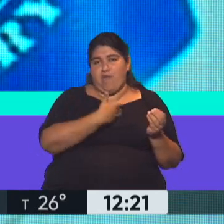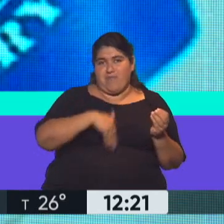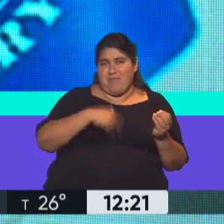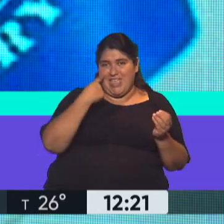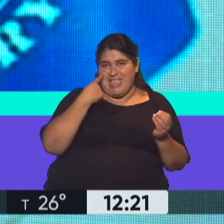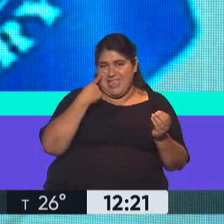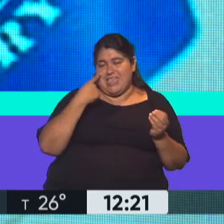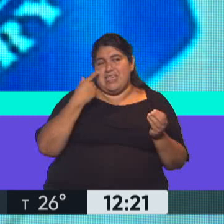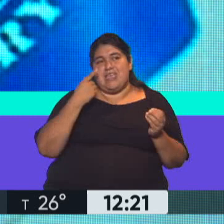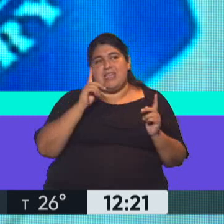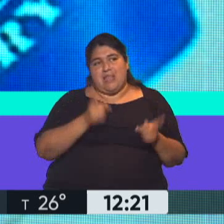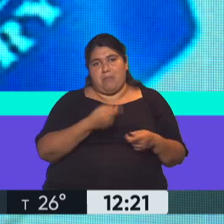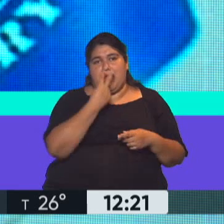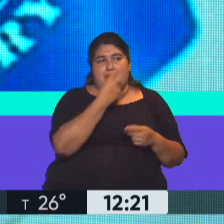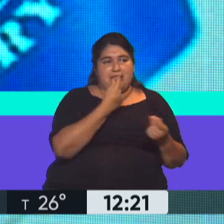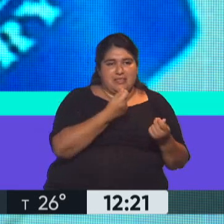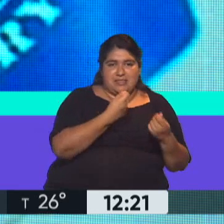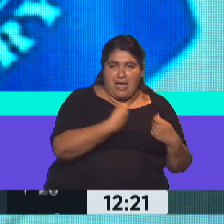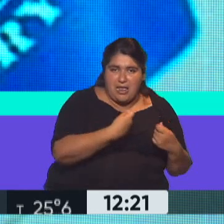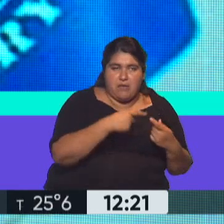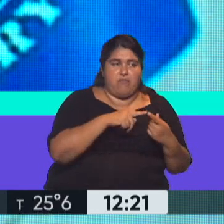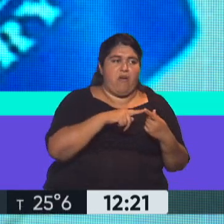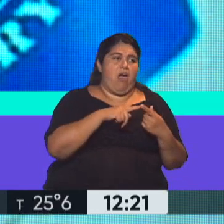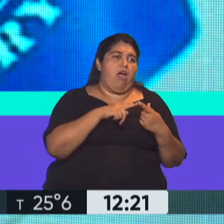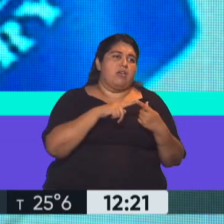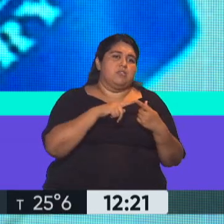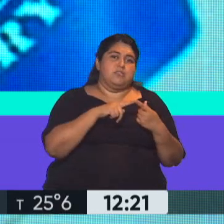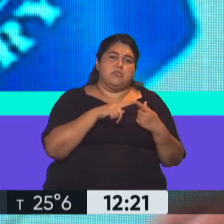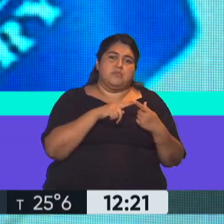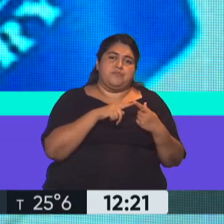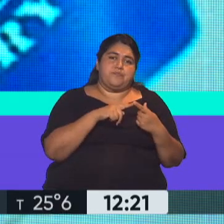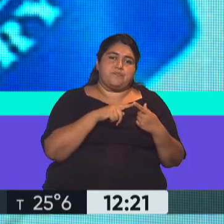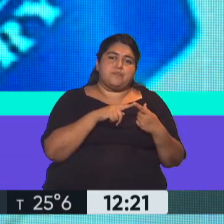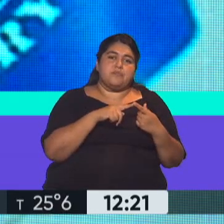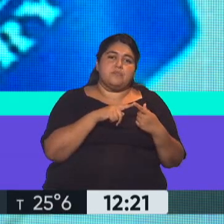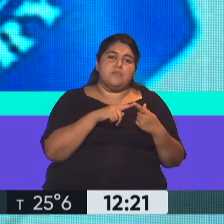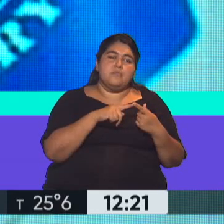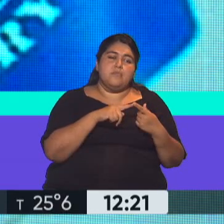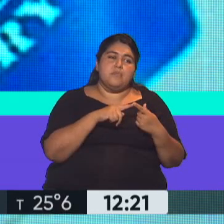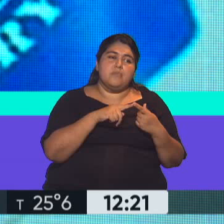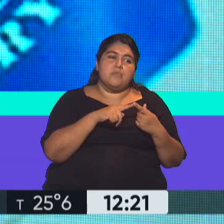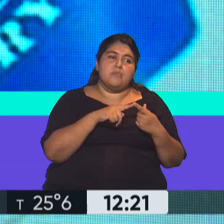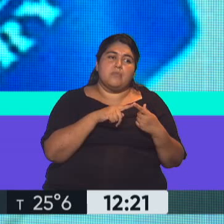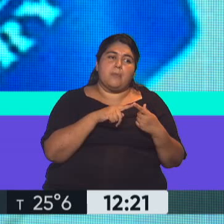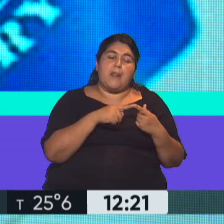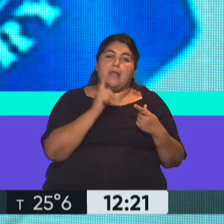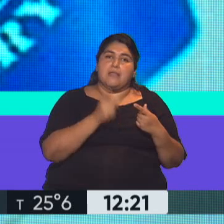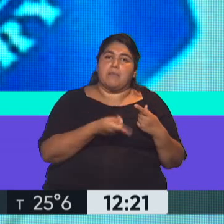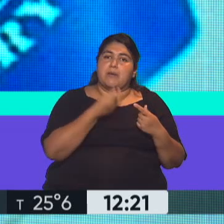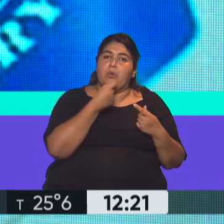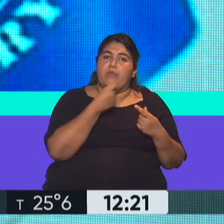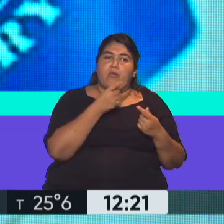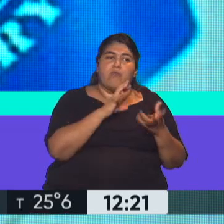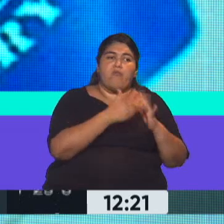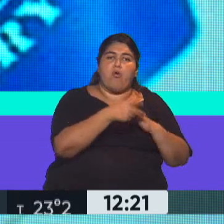pero también de las tarifas. Hablábamos del supuesto pedido, posible pedido de una reforma